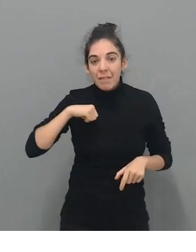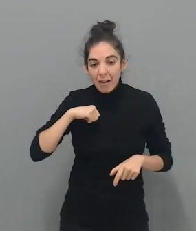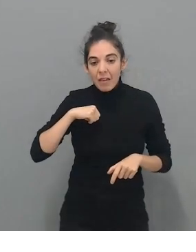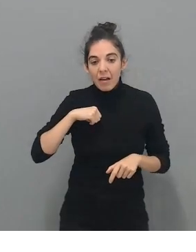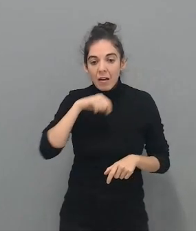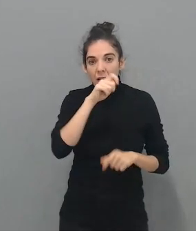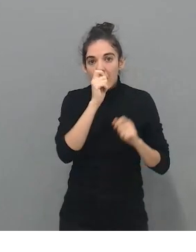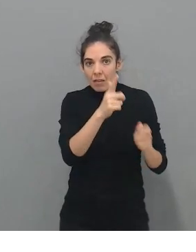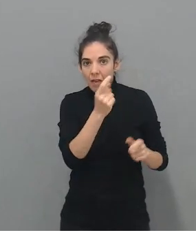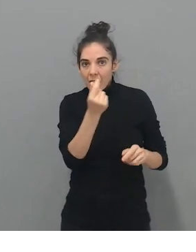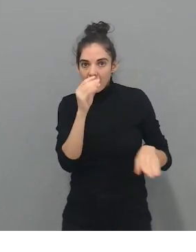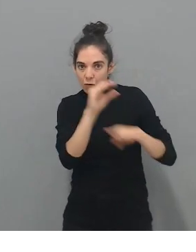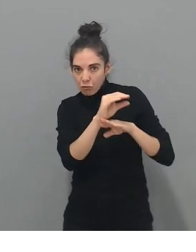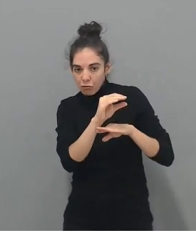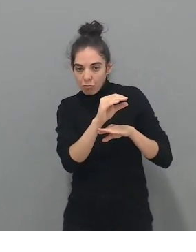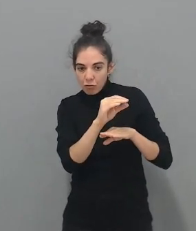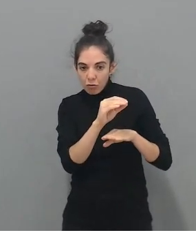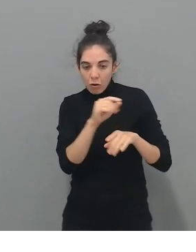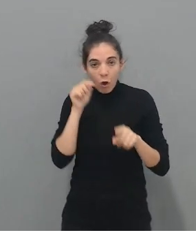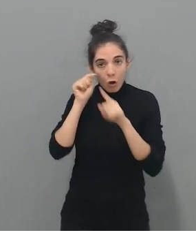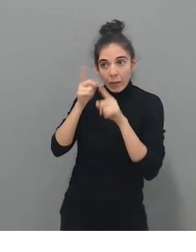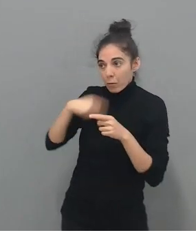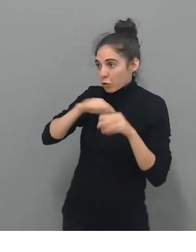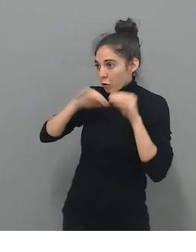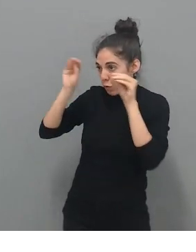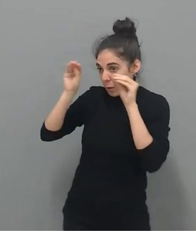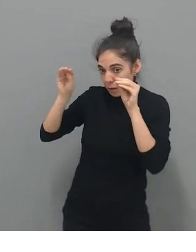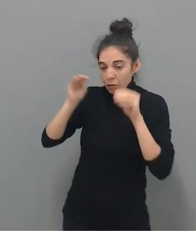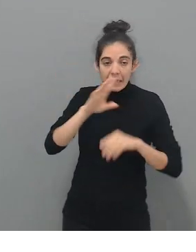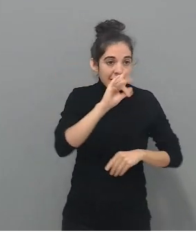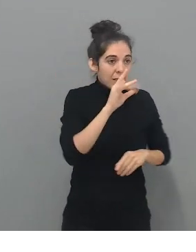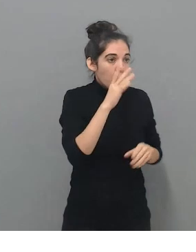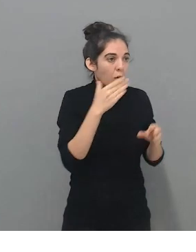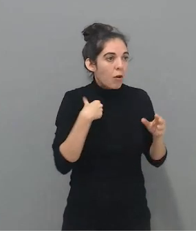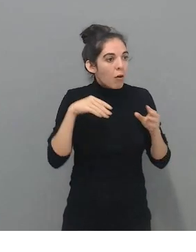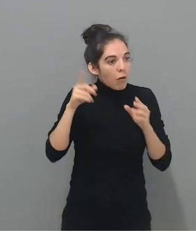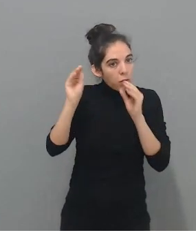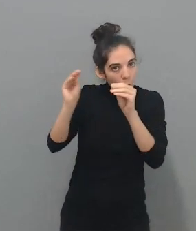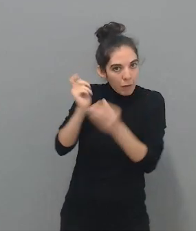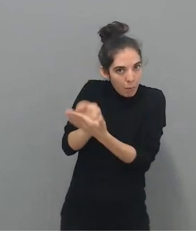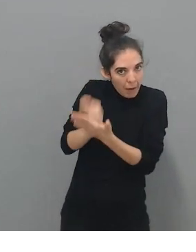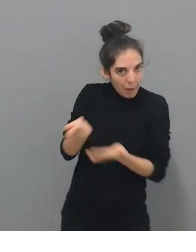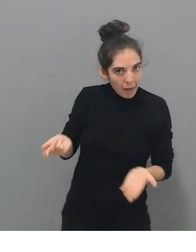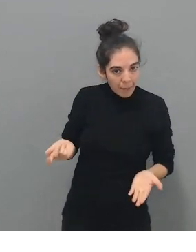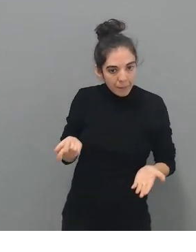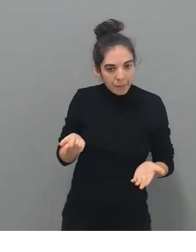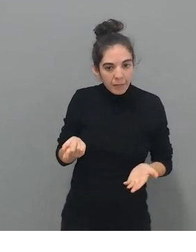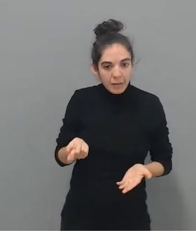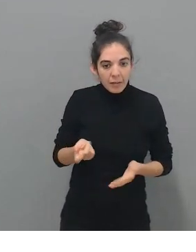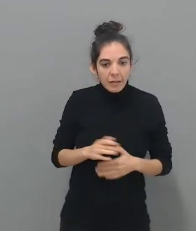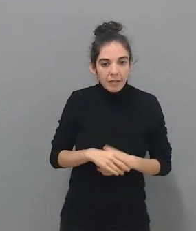¿Para que nosotros vayamos a dar la formación? Claro, porque a los formadores hay que pagarles, ¿o no? Sí, pero nosotros al fin y al cabo es algo